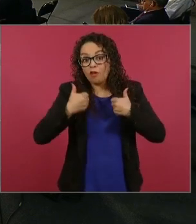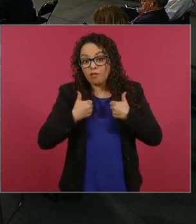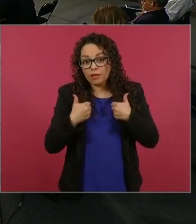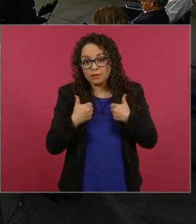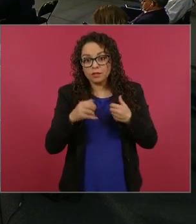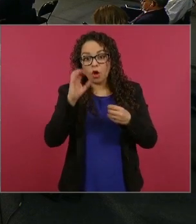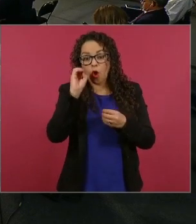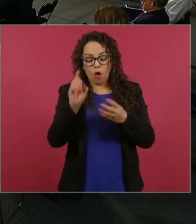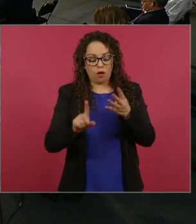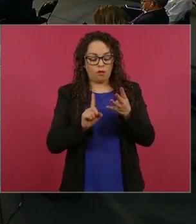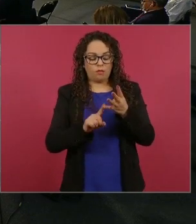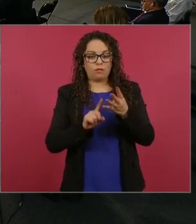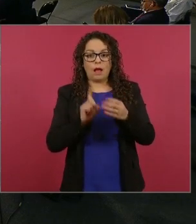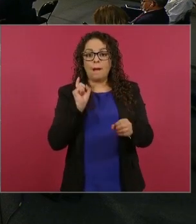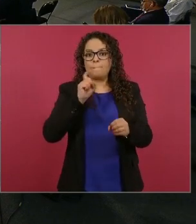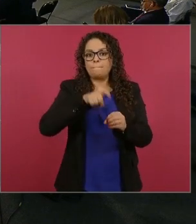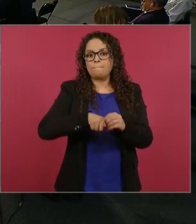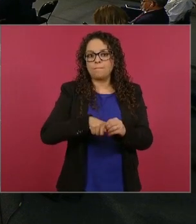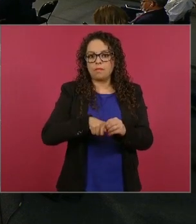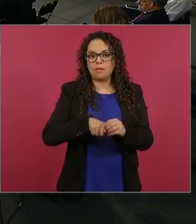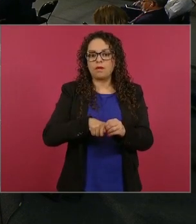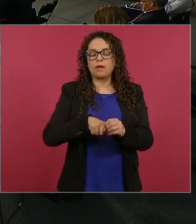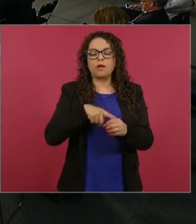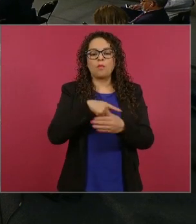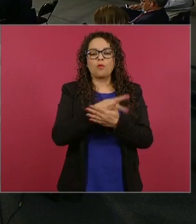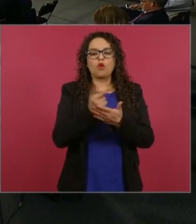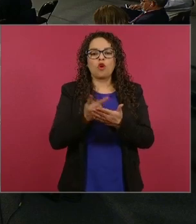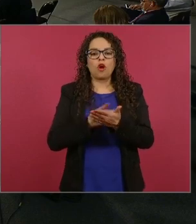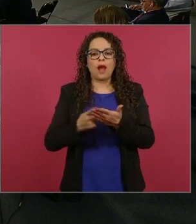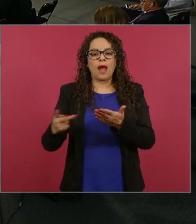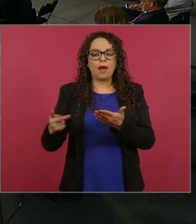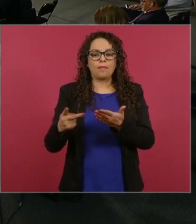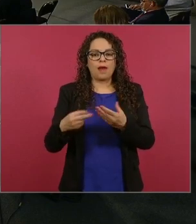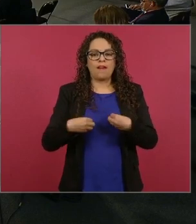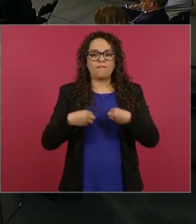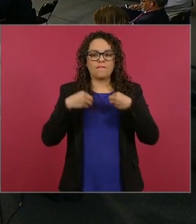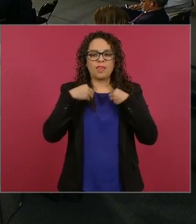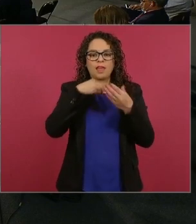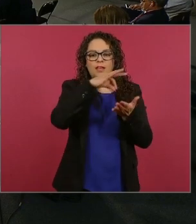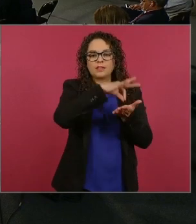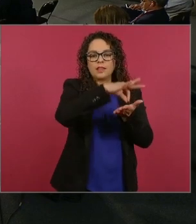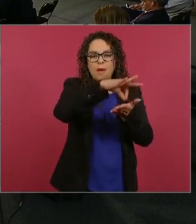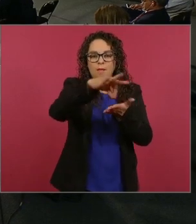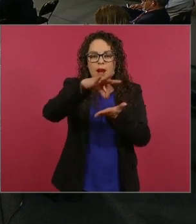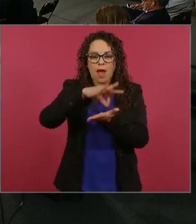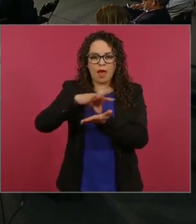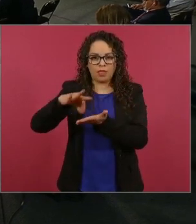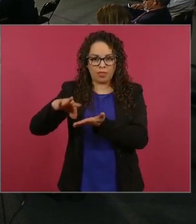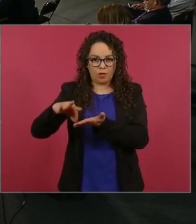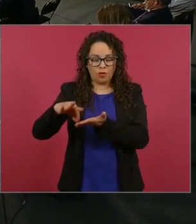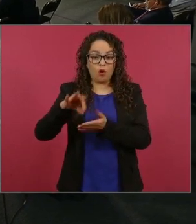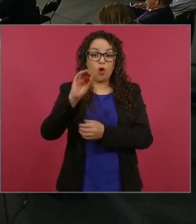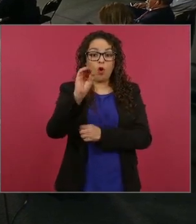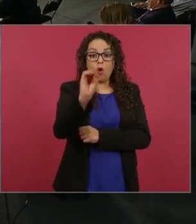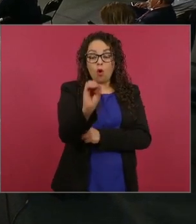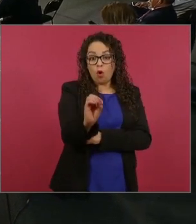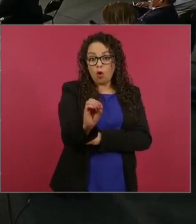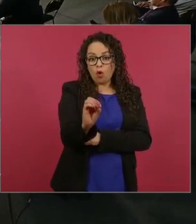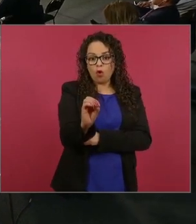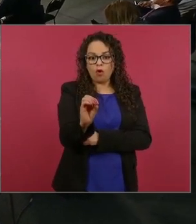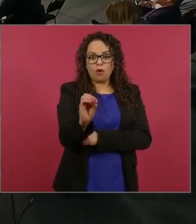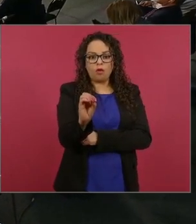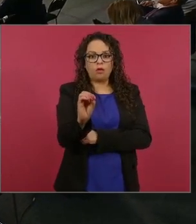o reciben de manera gratuita sus